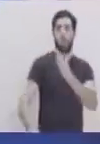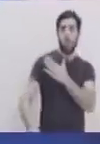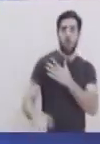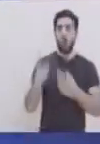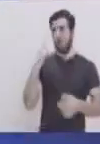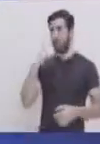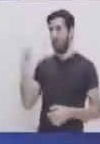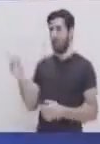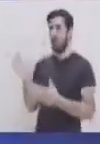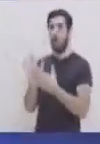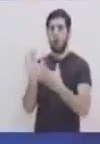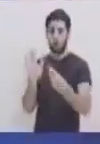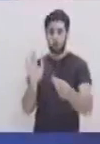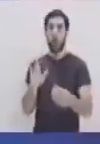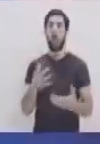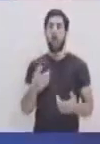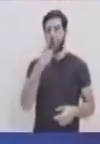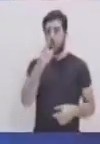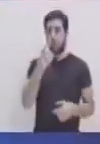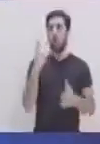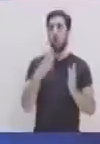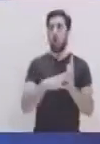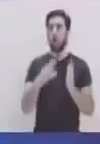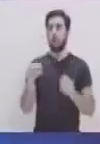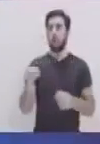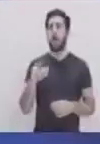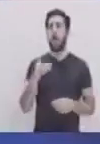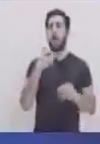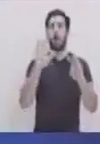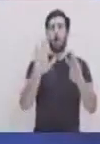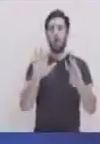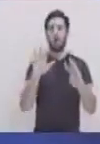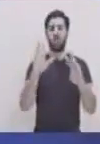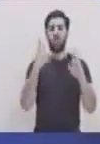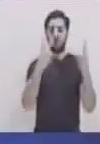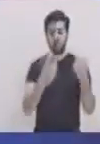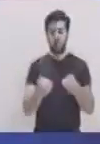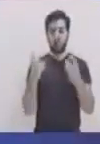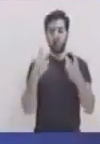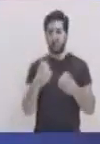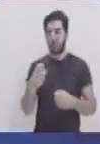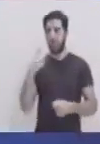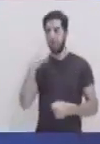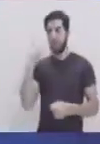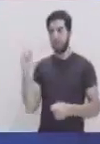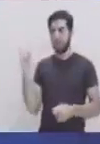hombro aquí lo puedo hacer 4 series 8 repeticiones